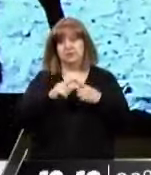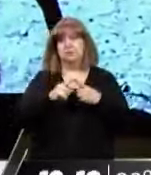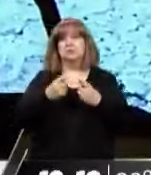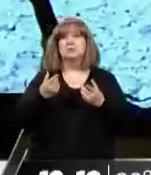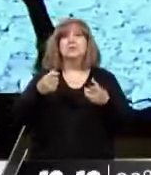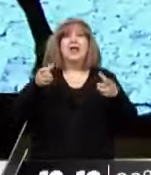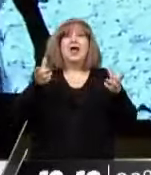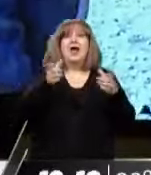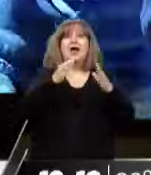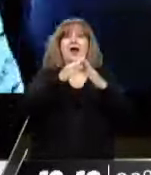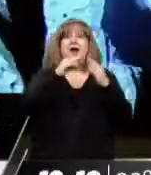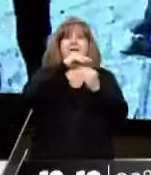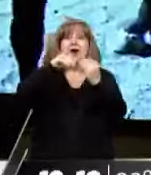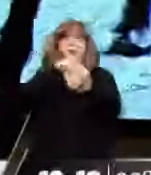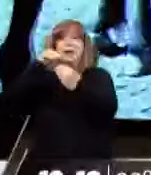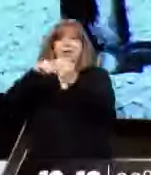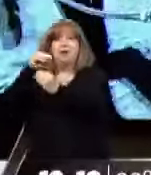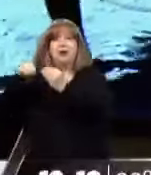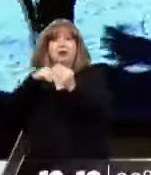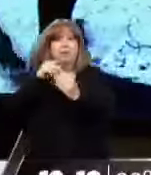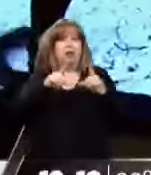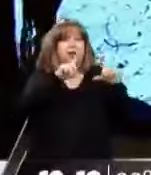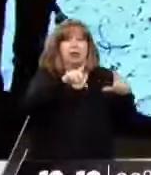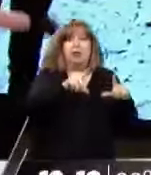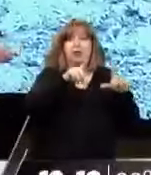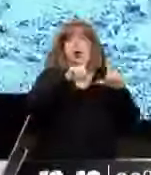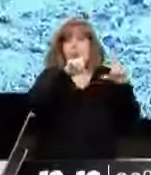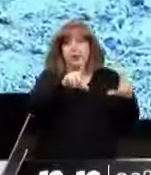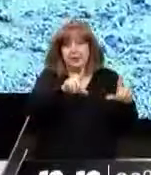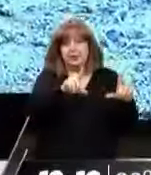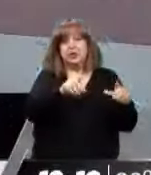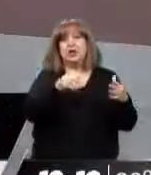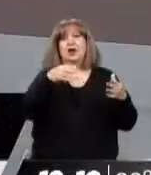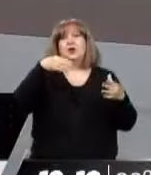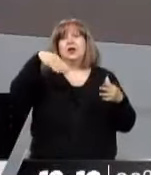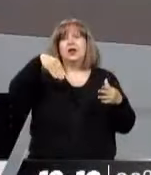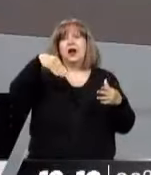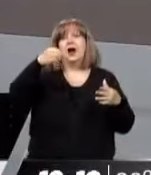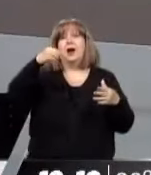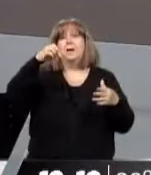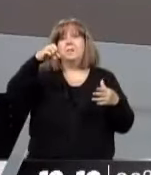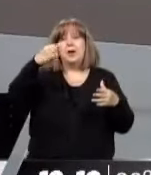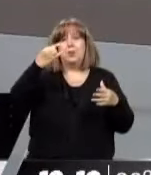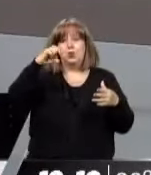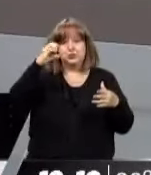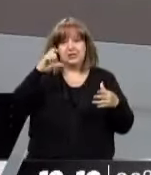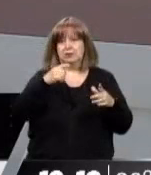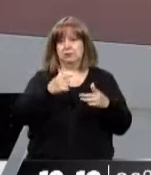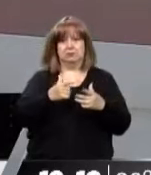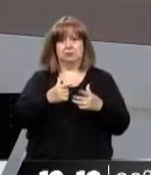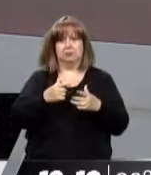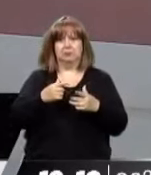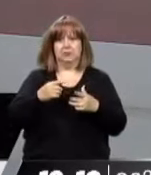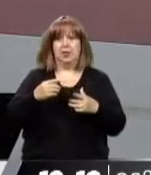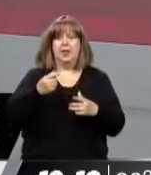que no existen comunidades organizadas con personalidad jurídica, esta tercera sería la excepción, y por otro lado, que Mendoza nunca fue